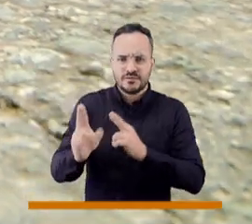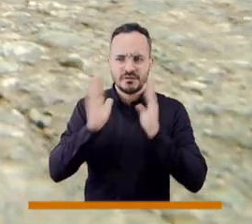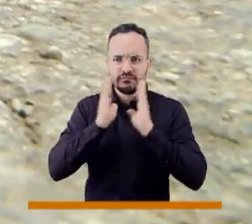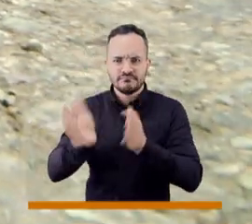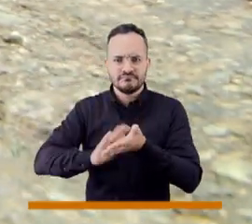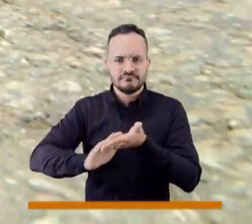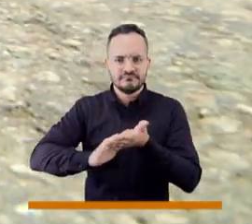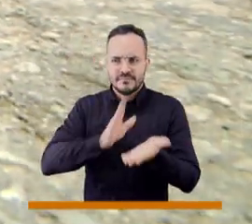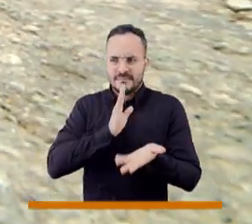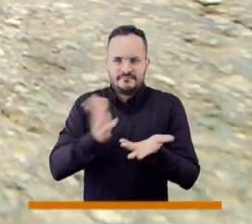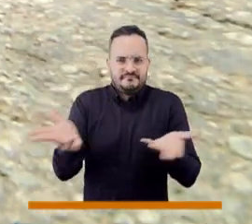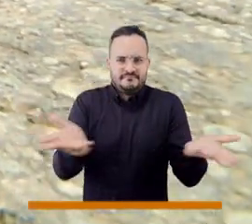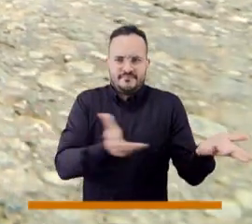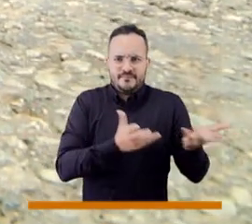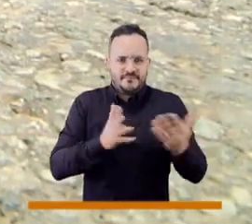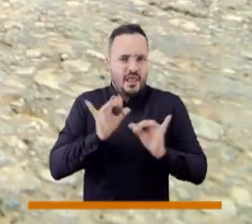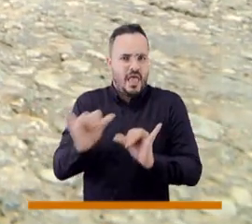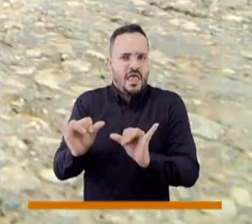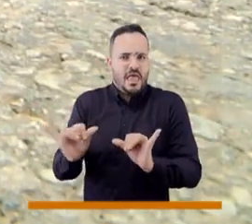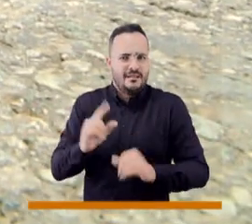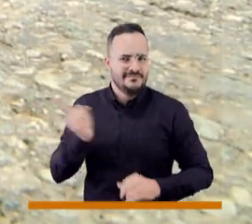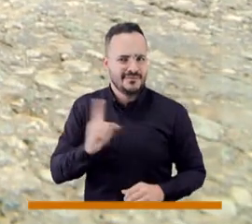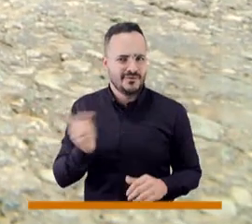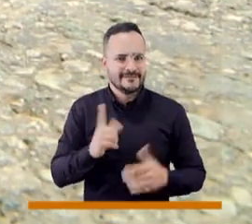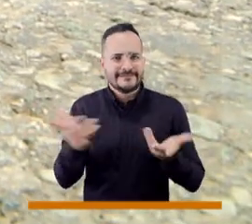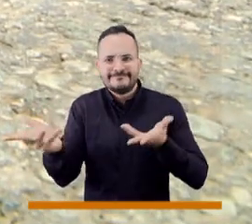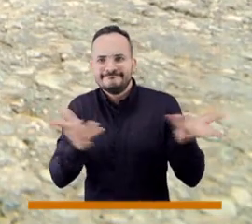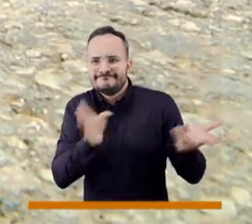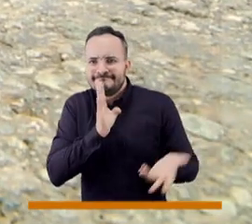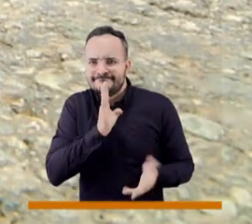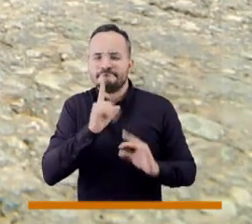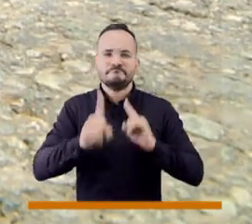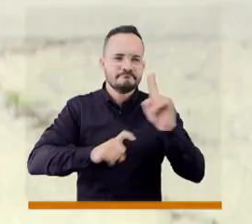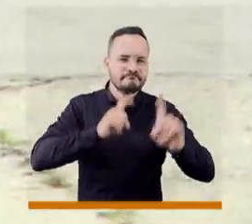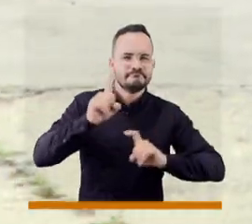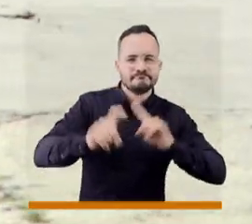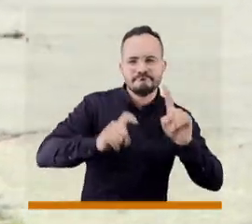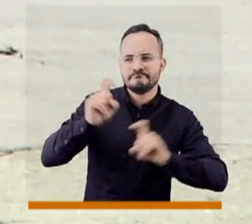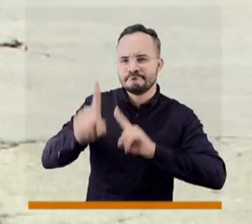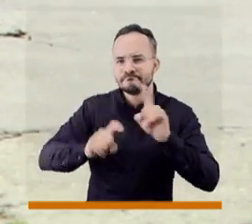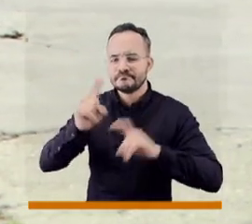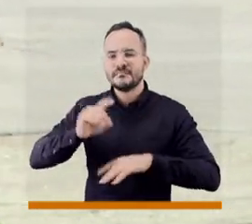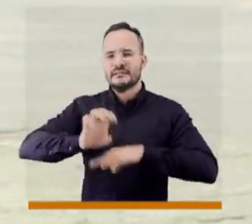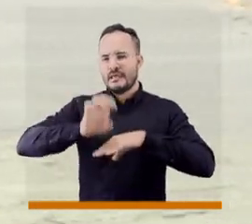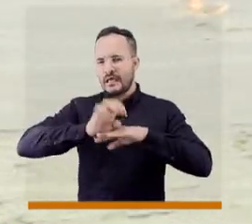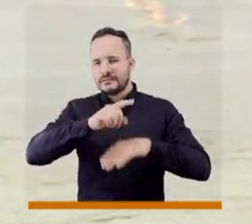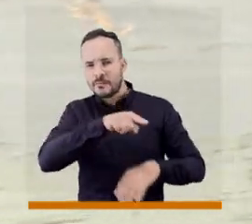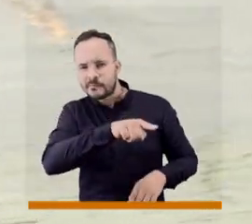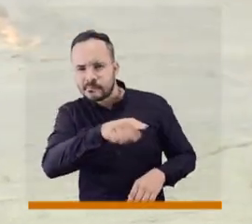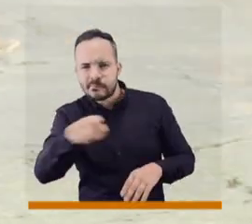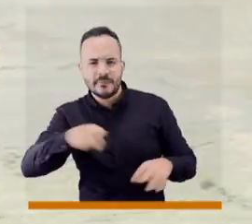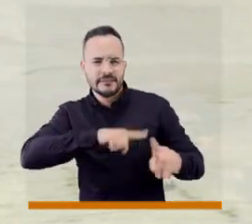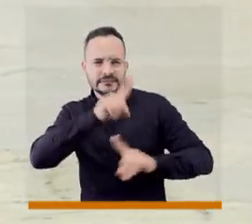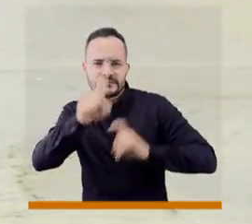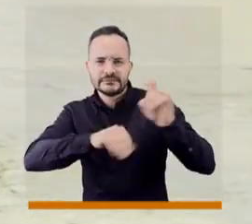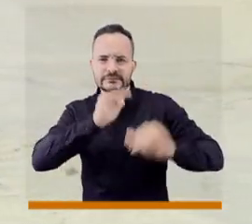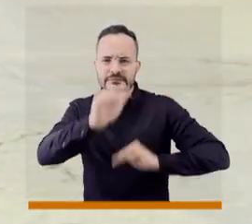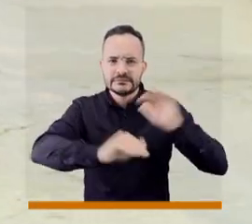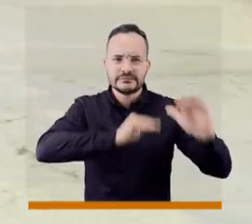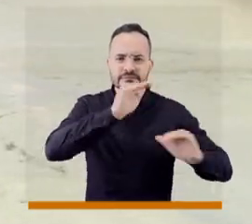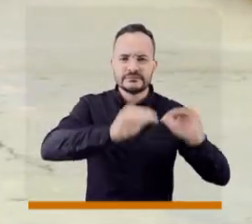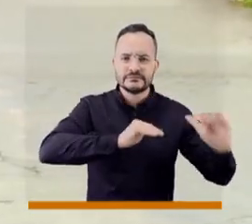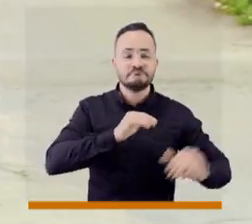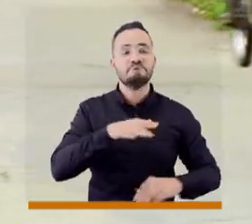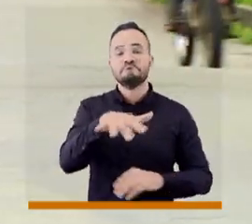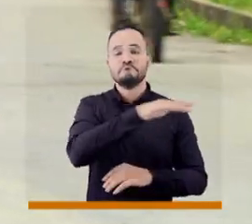nos daba una opción para solucionar la problemática, y acudimos a todas las entidades. Y